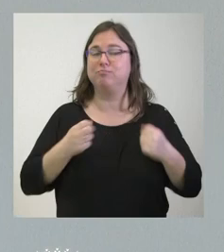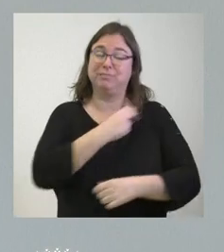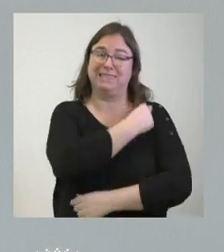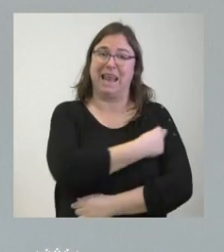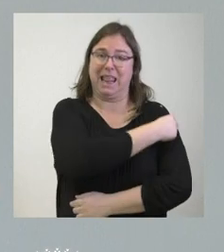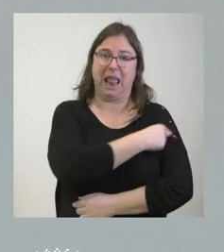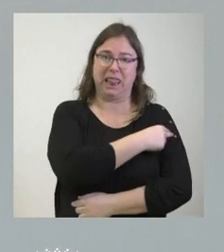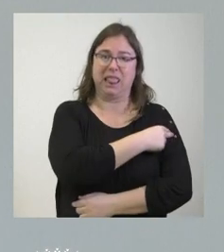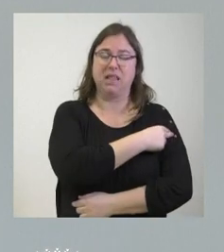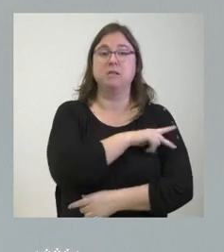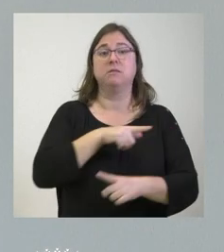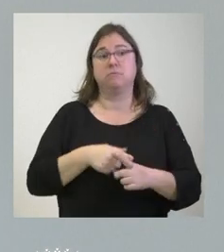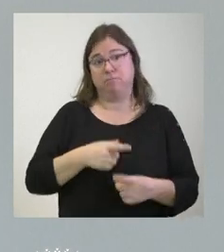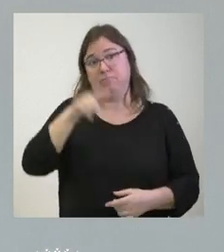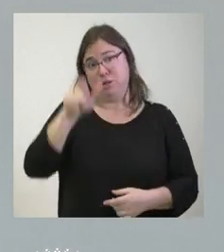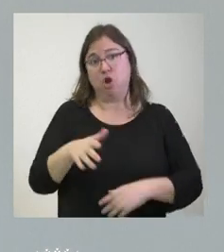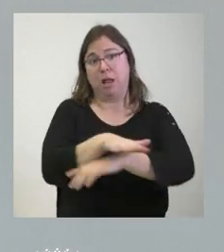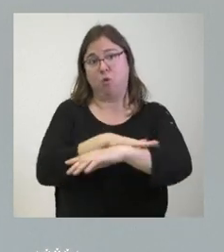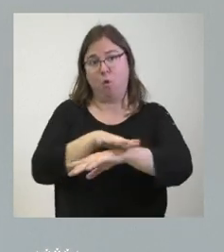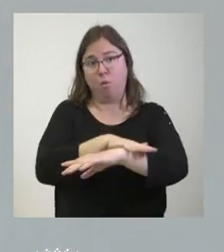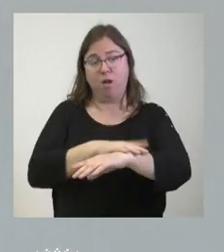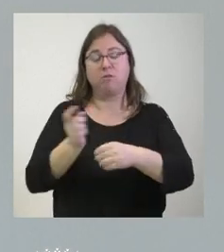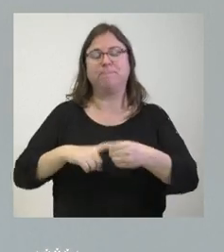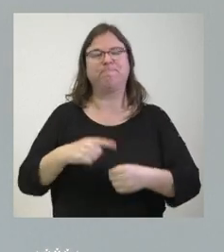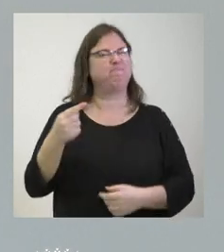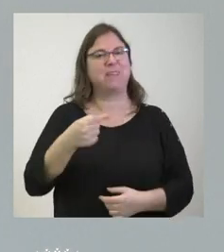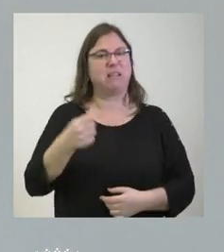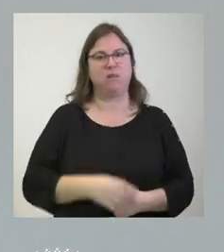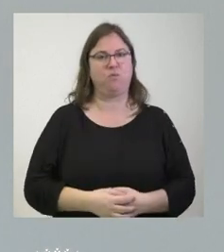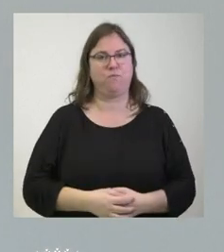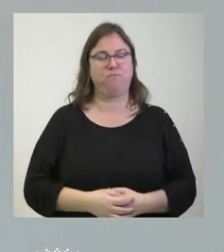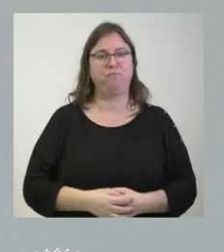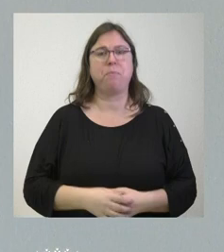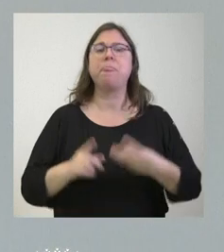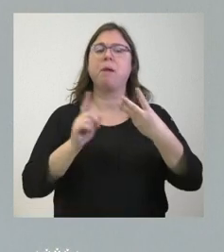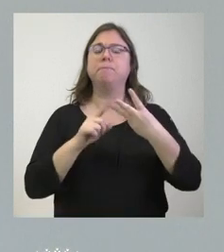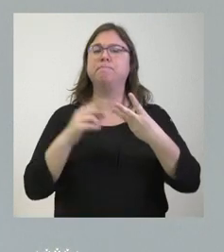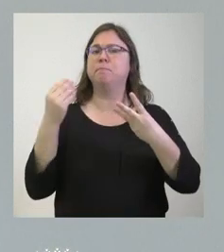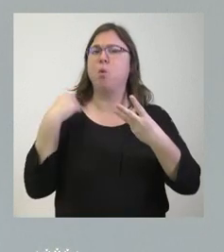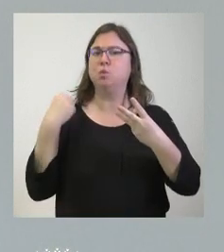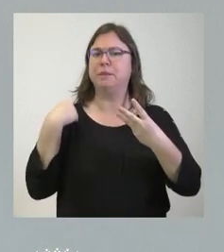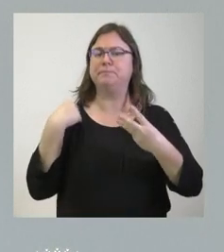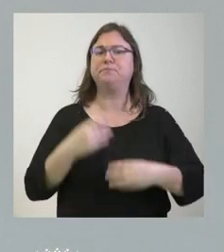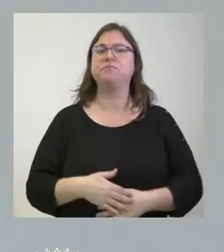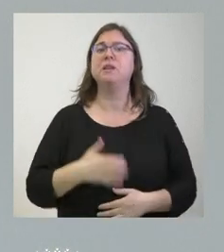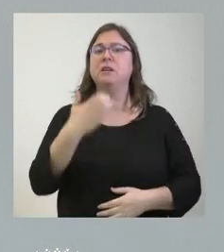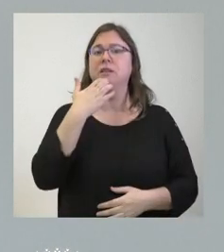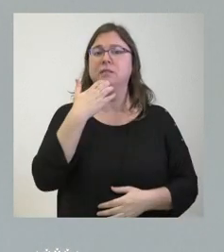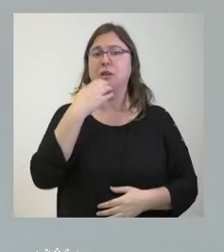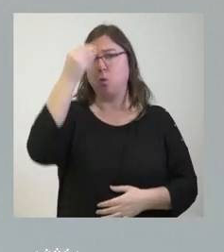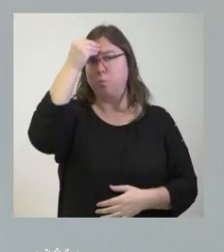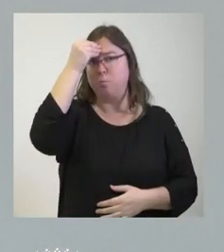y esto lo hagan miembros del gobierno de España pues creo que es negativo por último me plantea usted si esto lo